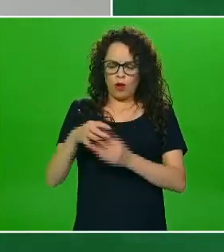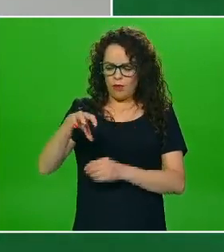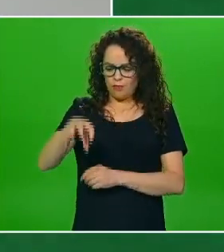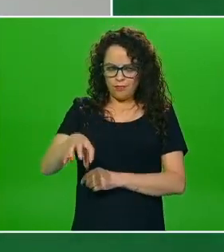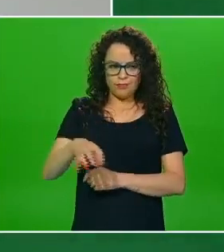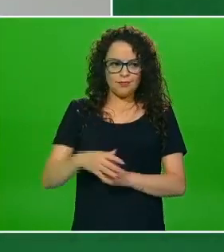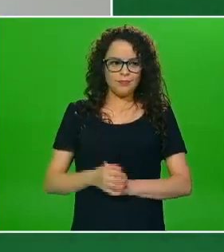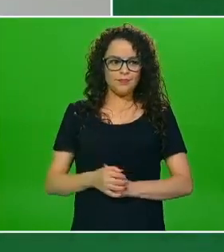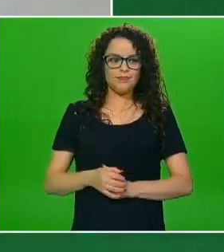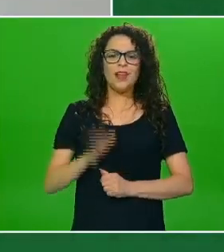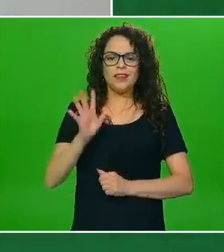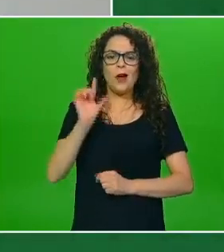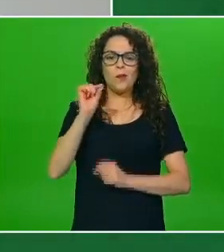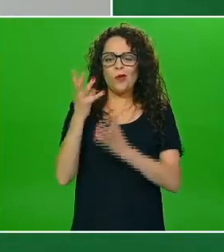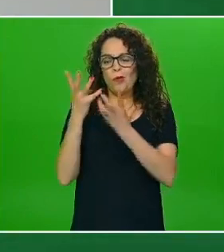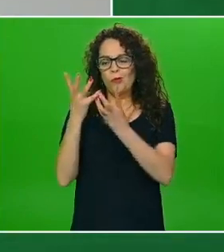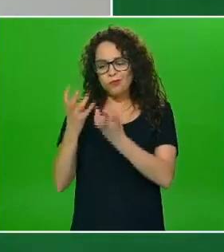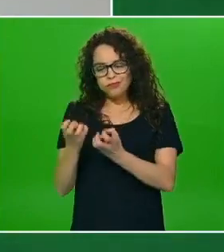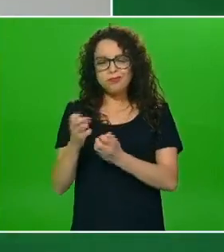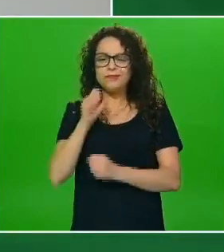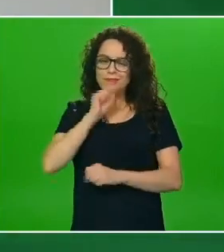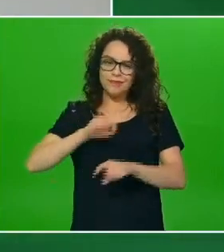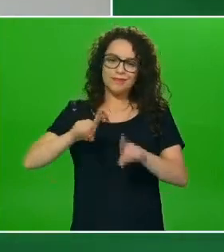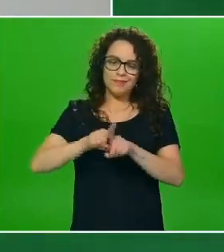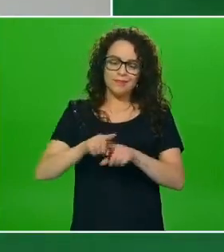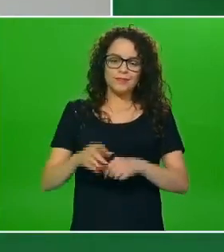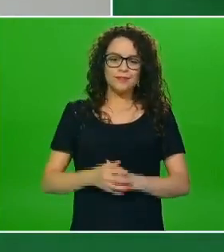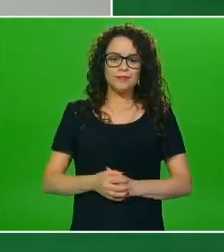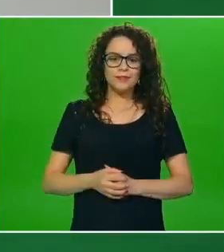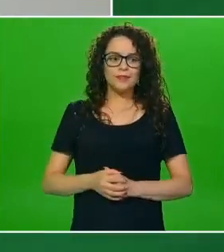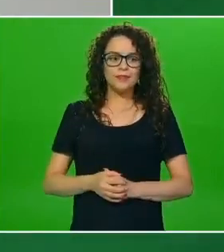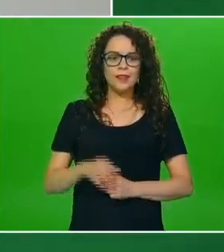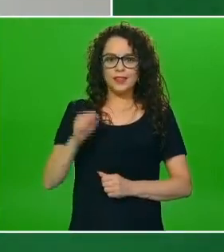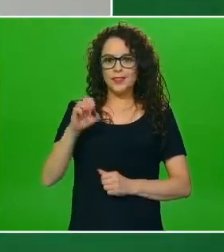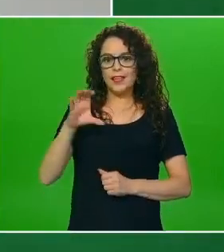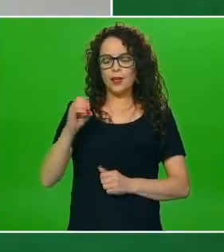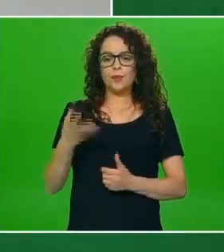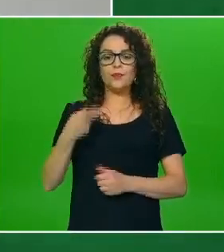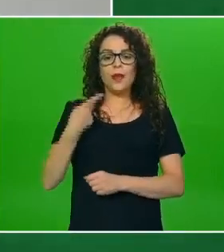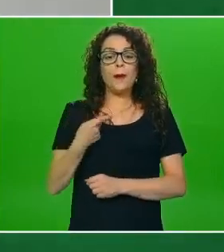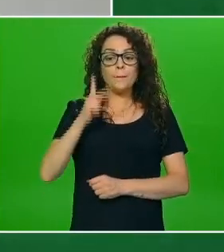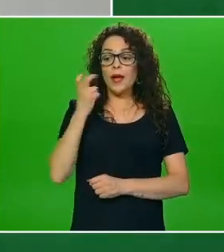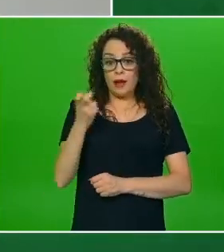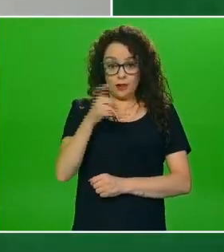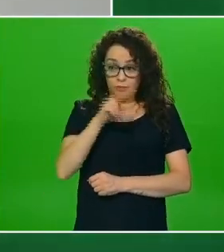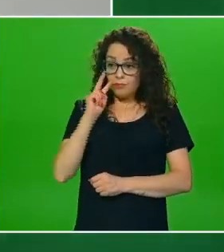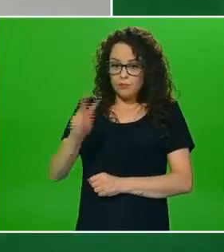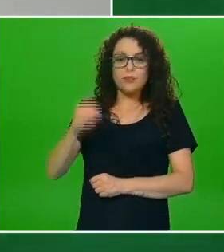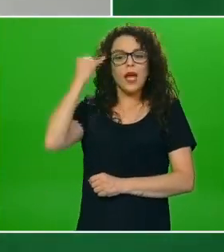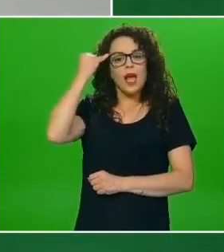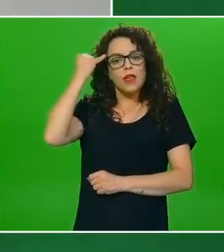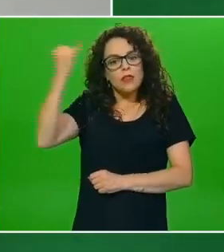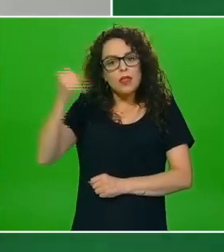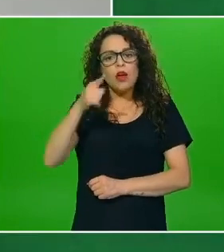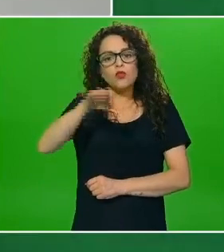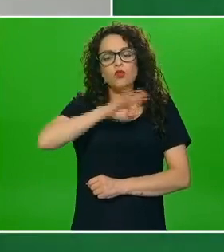deshidrató un poco pero bueno si ven la idea y el agua perdón